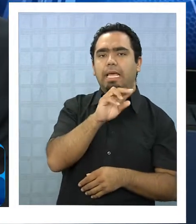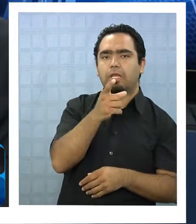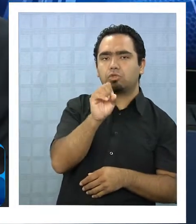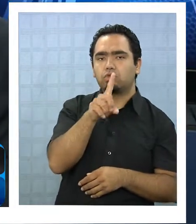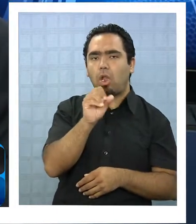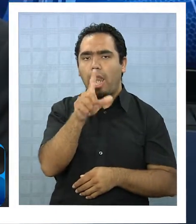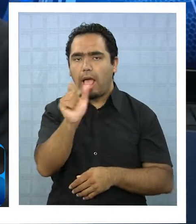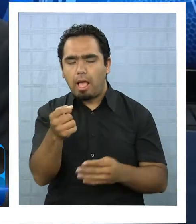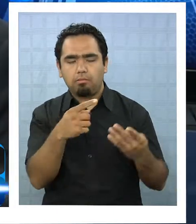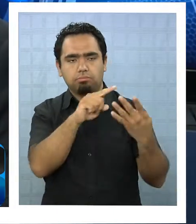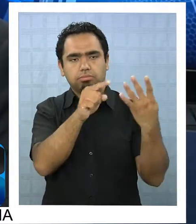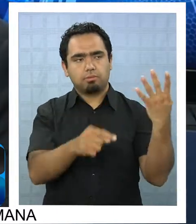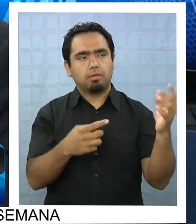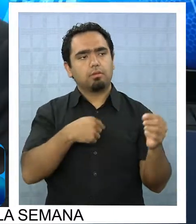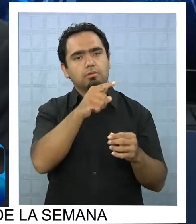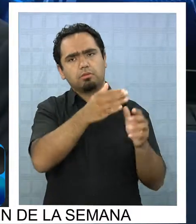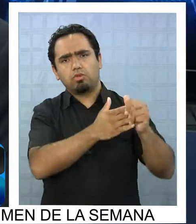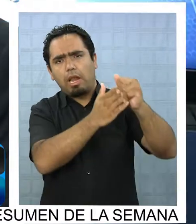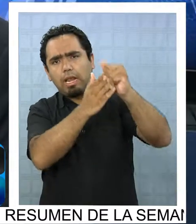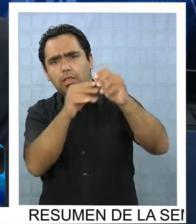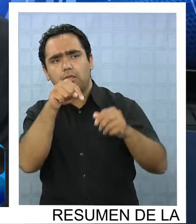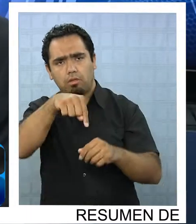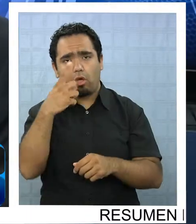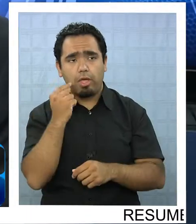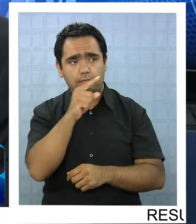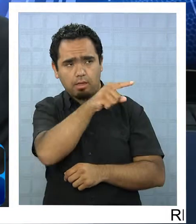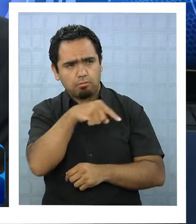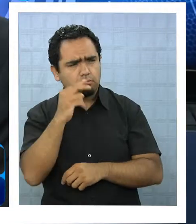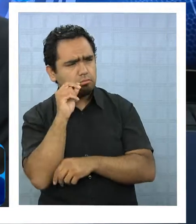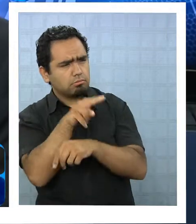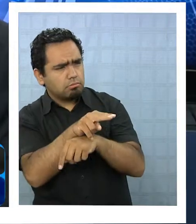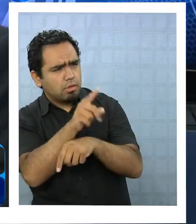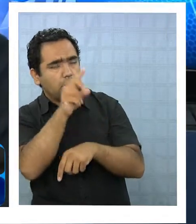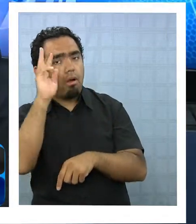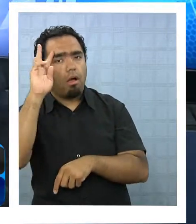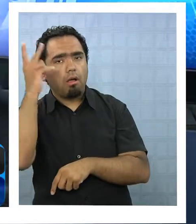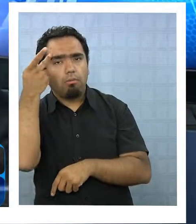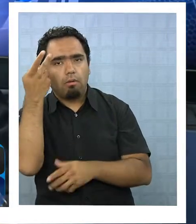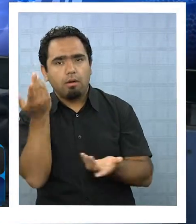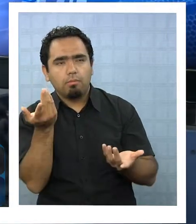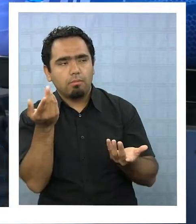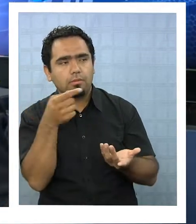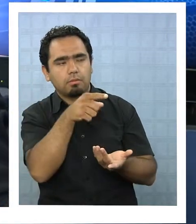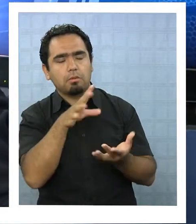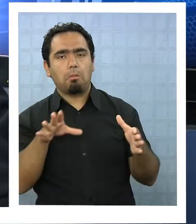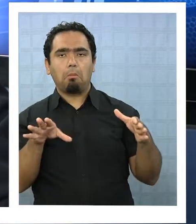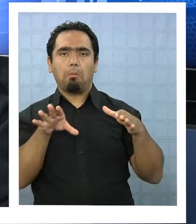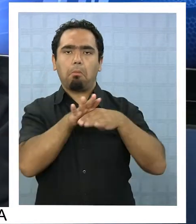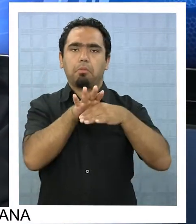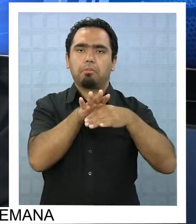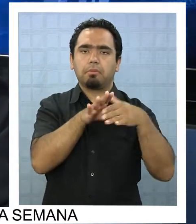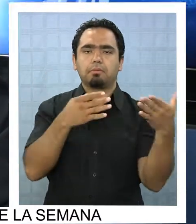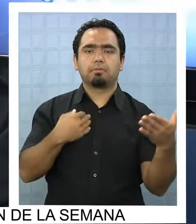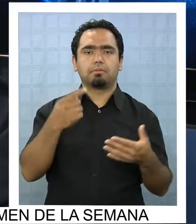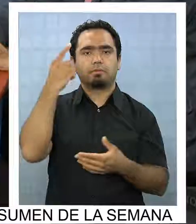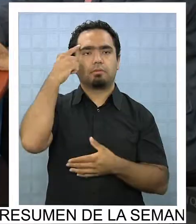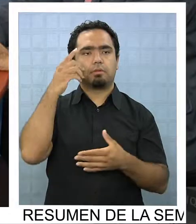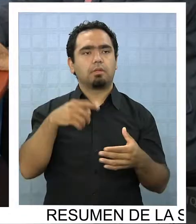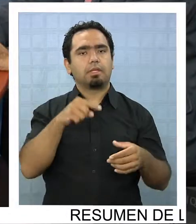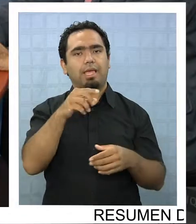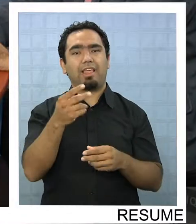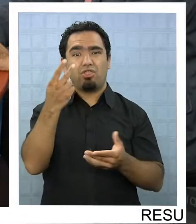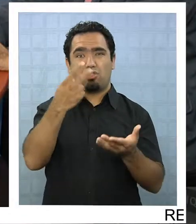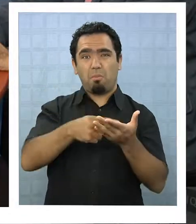devoción pero son líderes que hoy día cambiaron de domicilio si el 2006 promovían Hidro